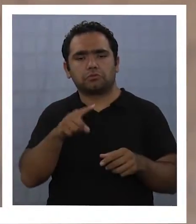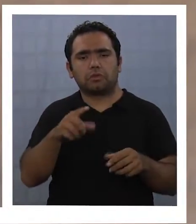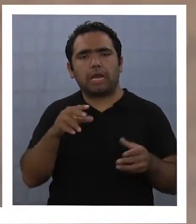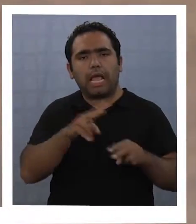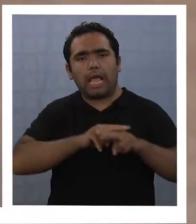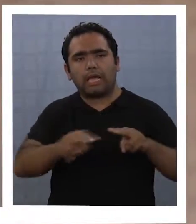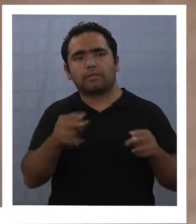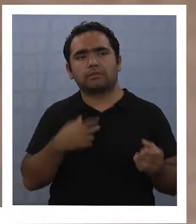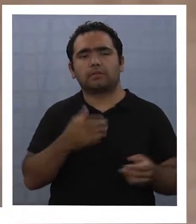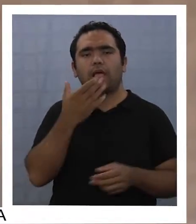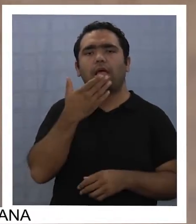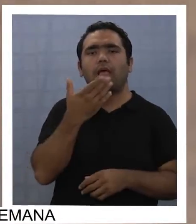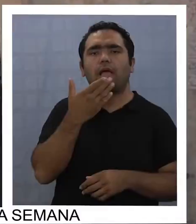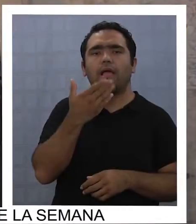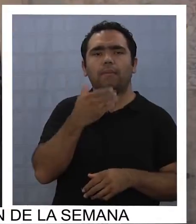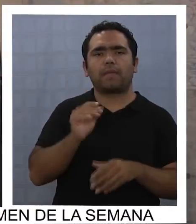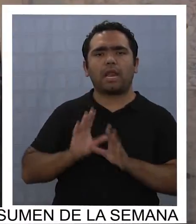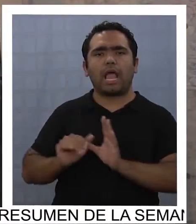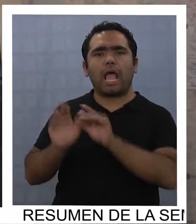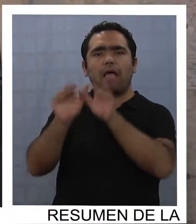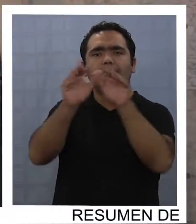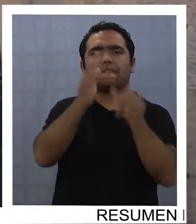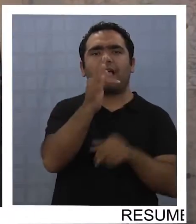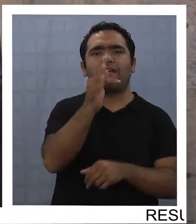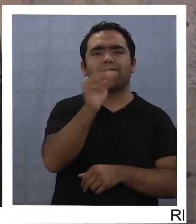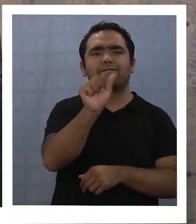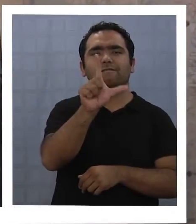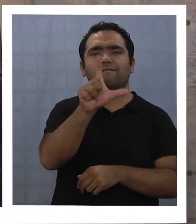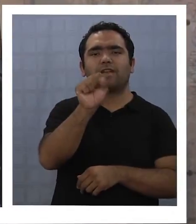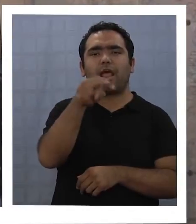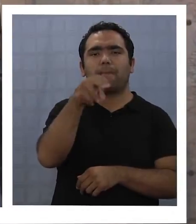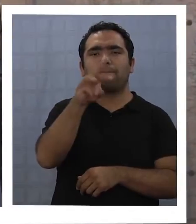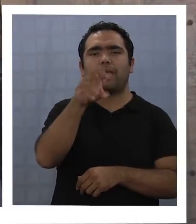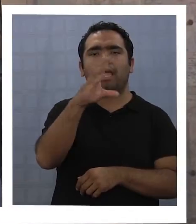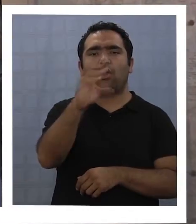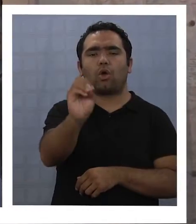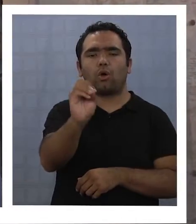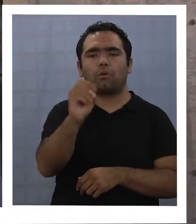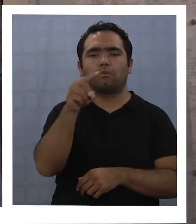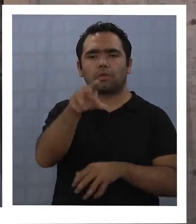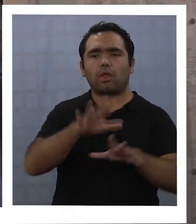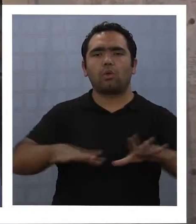flamenco, que su hábitat está siendo intervenido, por ejemplo, en el Salar de Suriria.